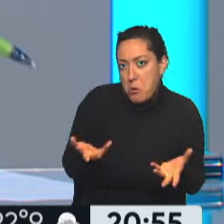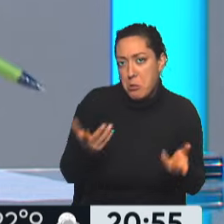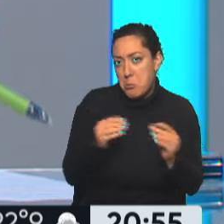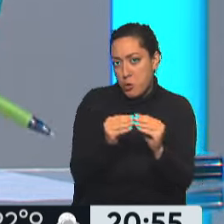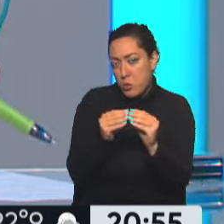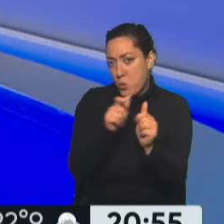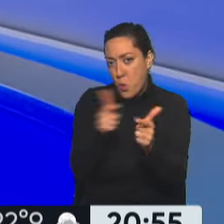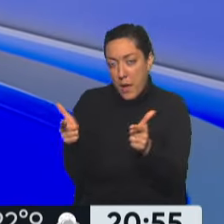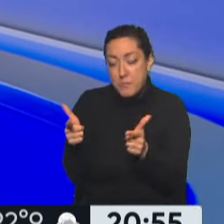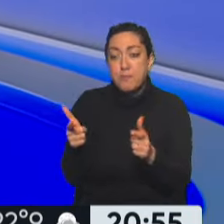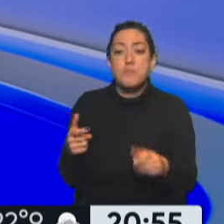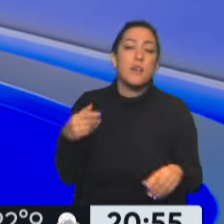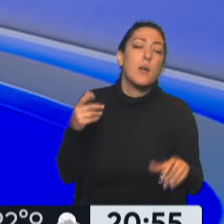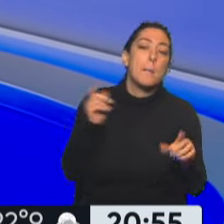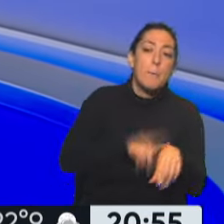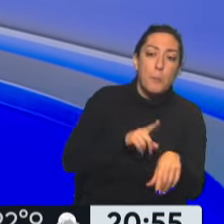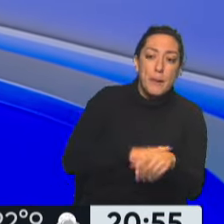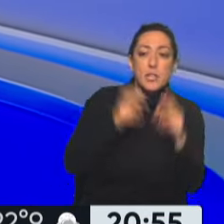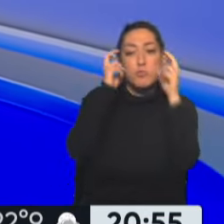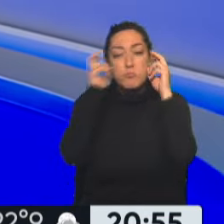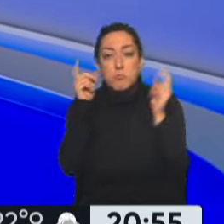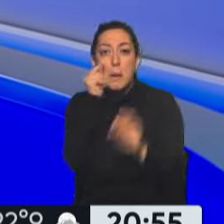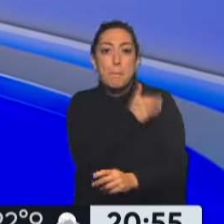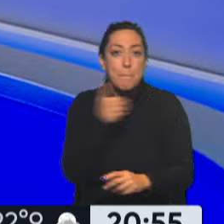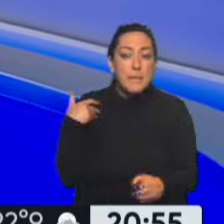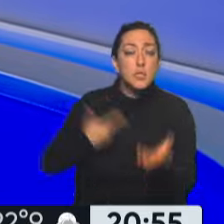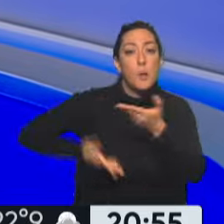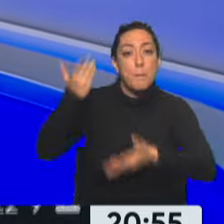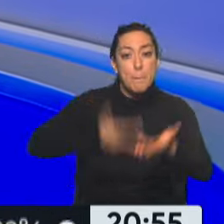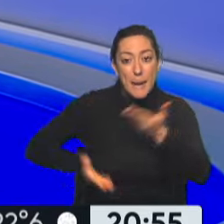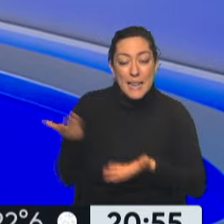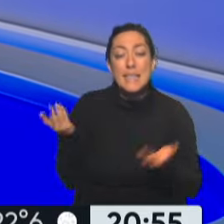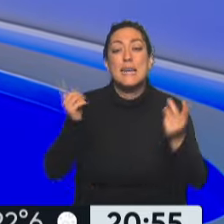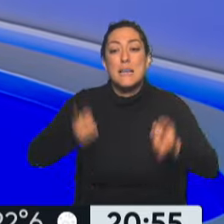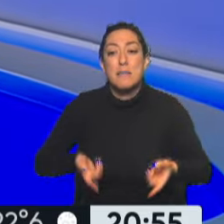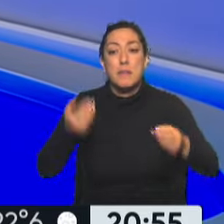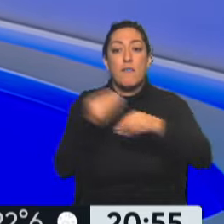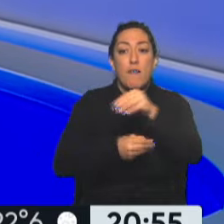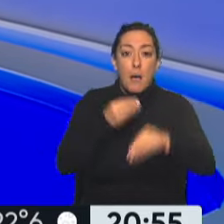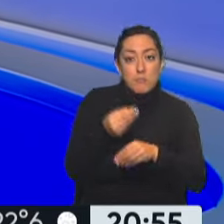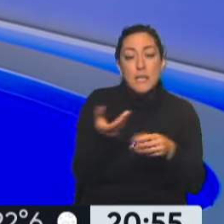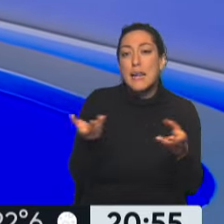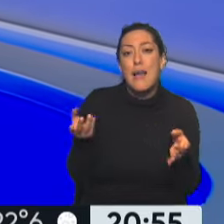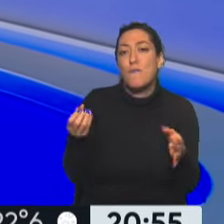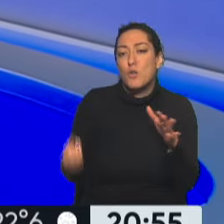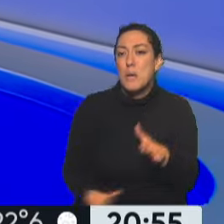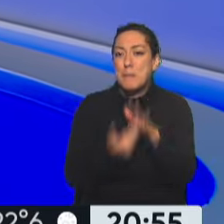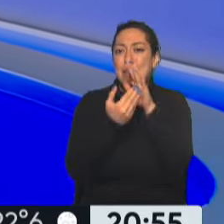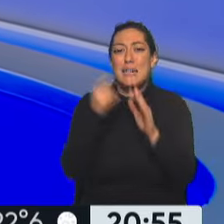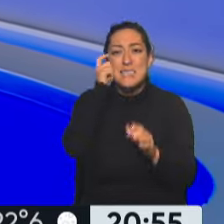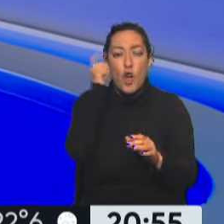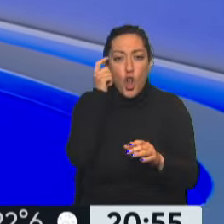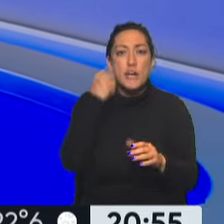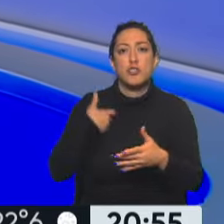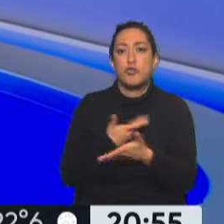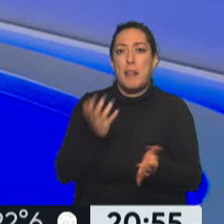compartir momentos de esparcimiento con cualquiera de sus progenitores, como así también con la familia extensa, es vital en el desarrollo psicológico